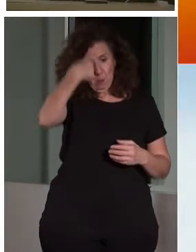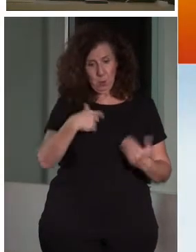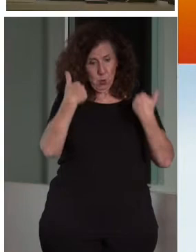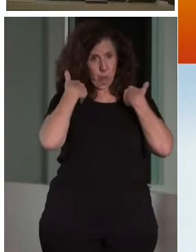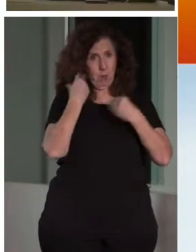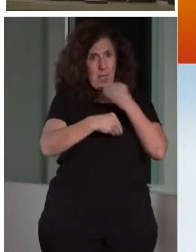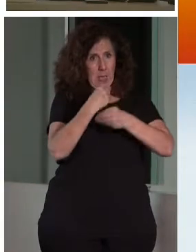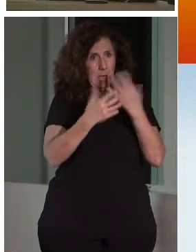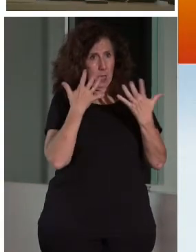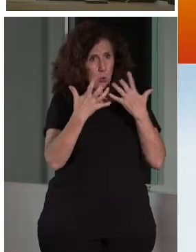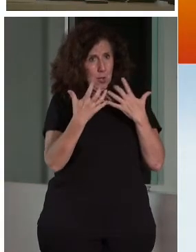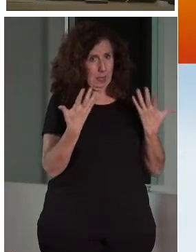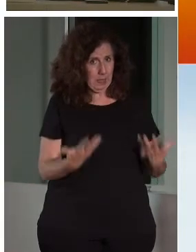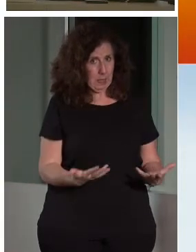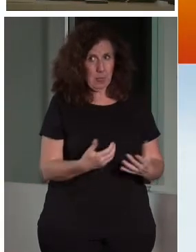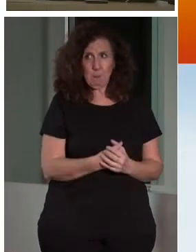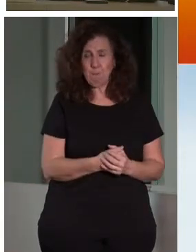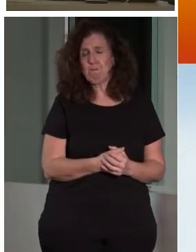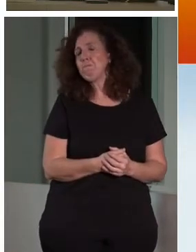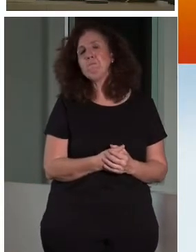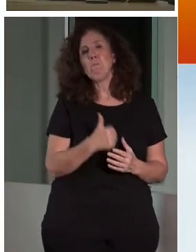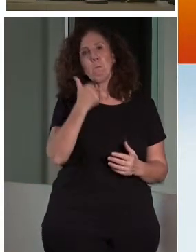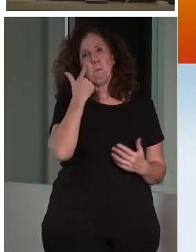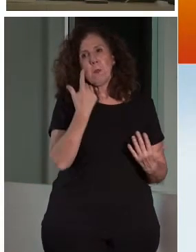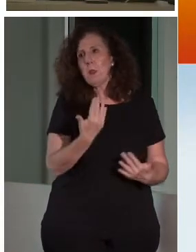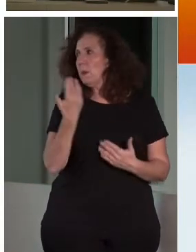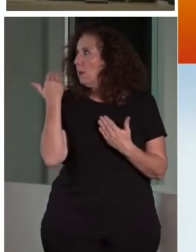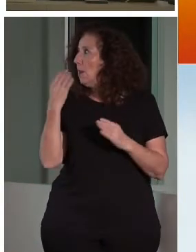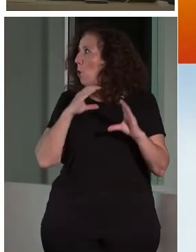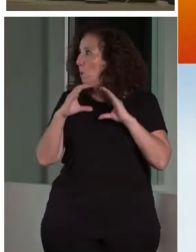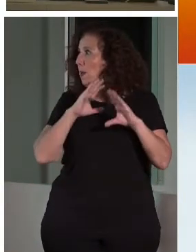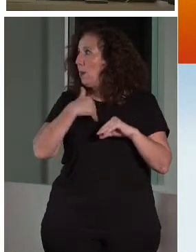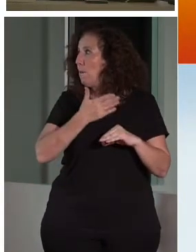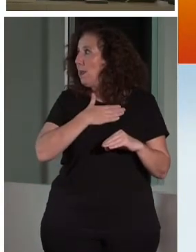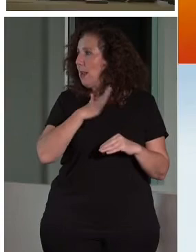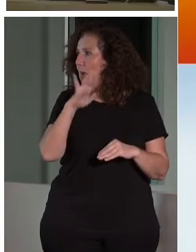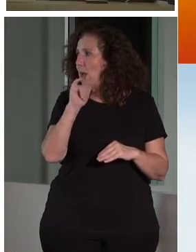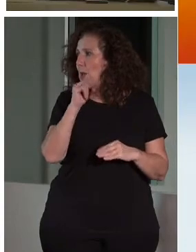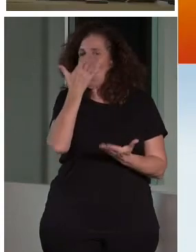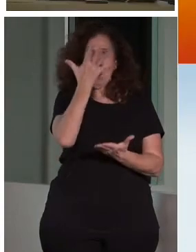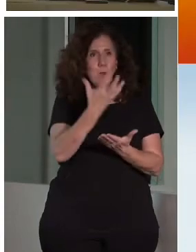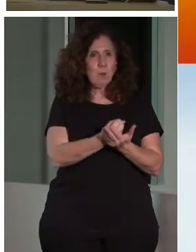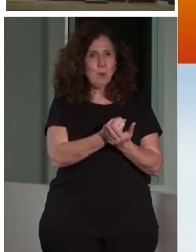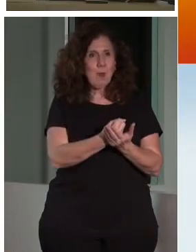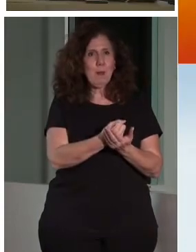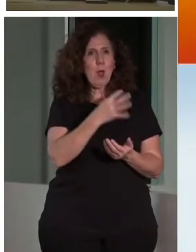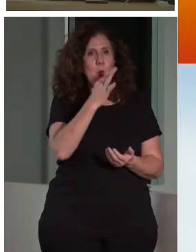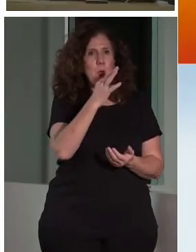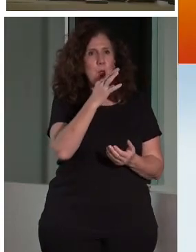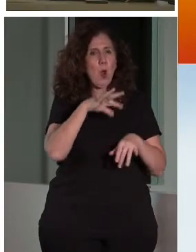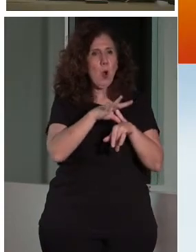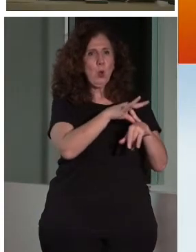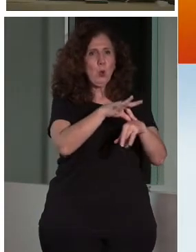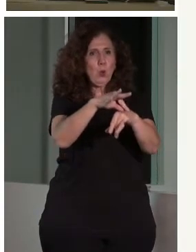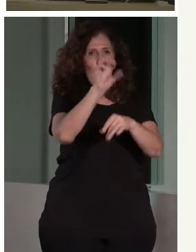Bueno, lo que decía de la comunicación. Ahí tenéis Tour for All, del cual mañana tenéis una fiesta fantástica. Tour for All es fantástico. Nosotros nos encanta.